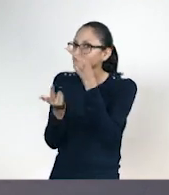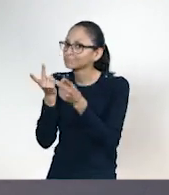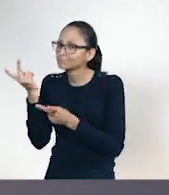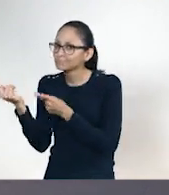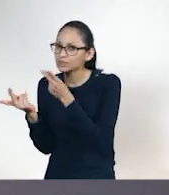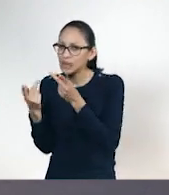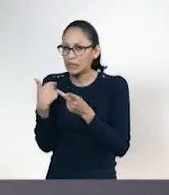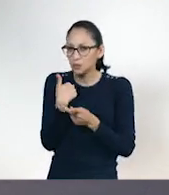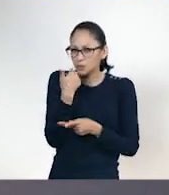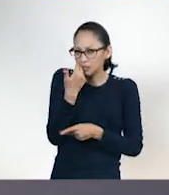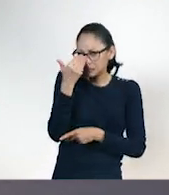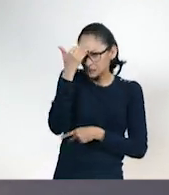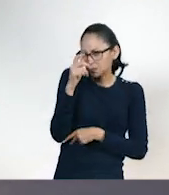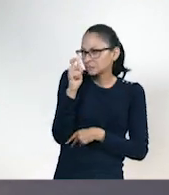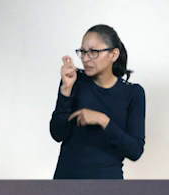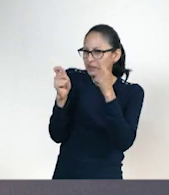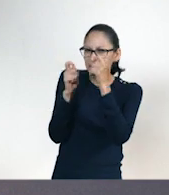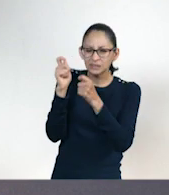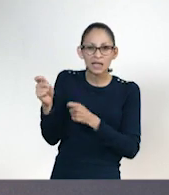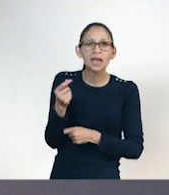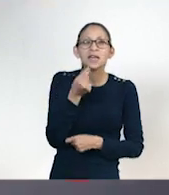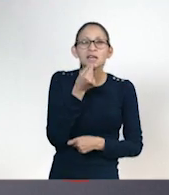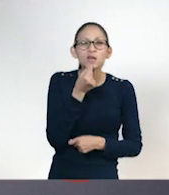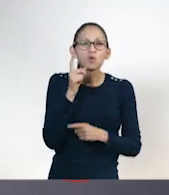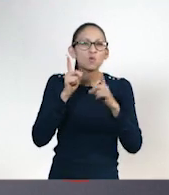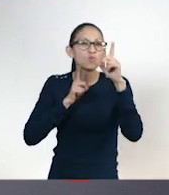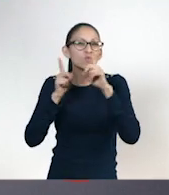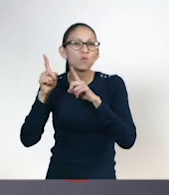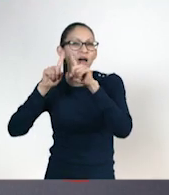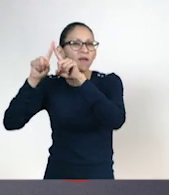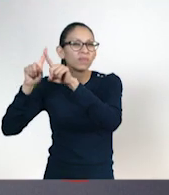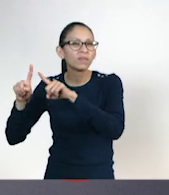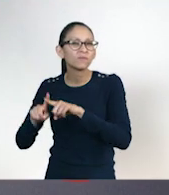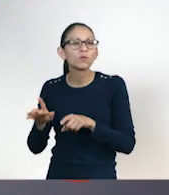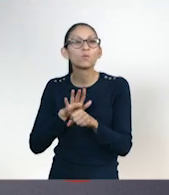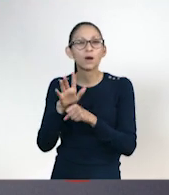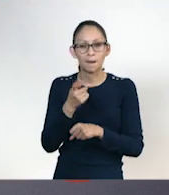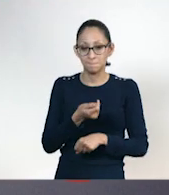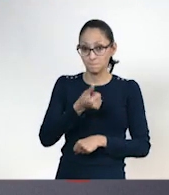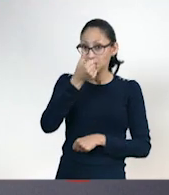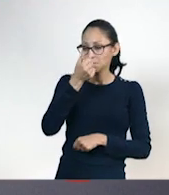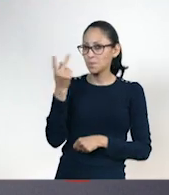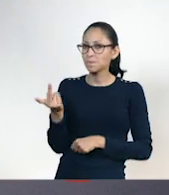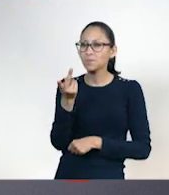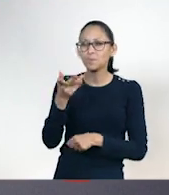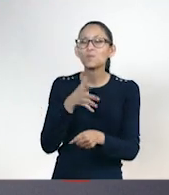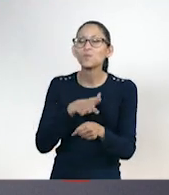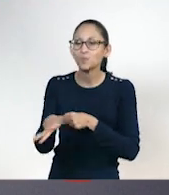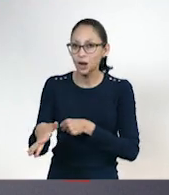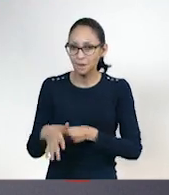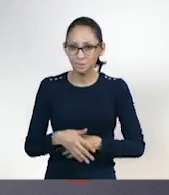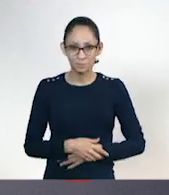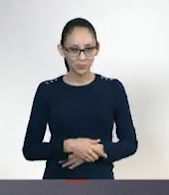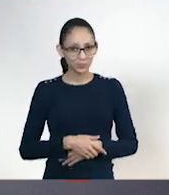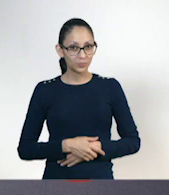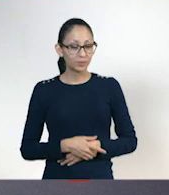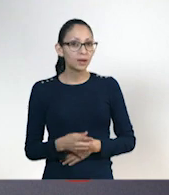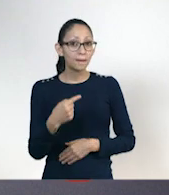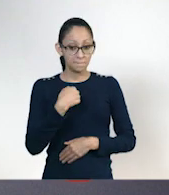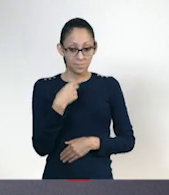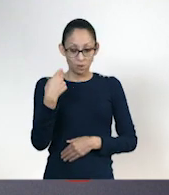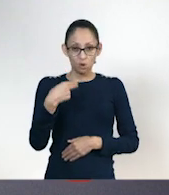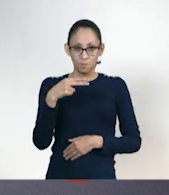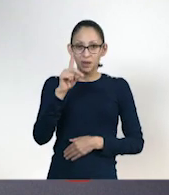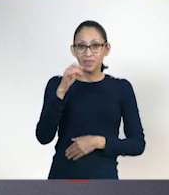las incógnitas que tienen todos los niños y niñas el día de hoy. ¿Qué le parece si vamos con la primera pregunta? Adelante, por favor. Perfecto. Mi nombre es Diego